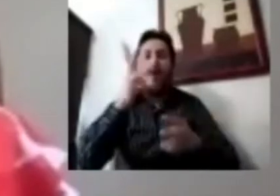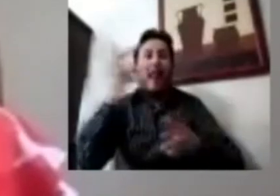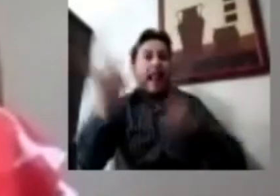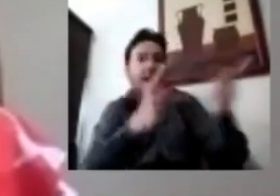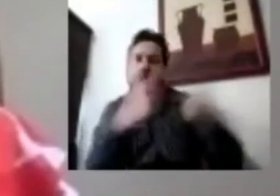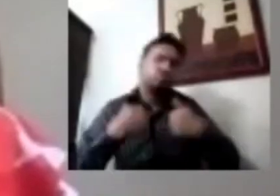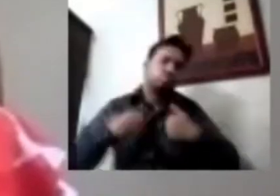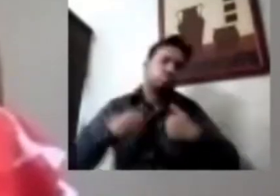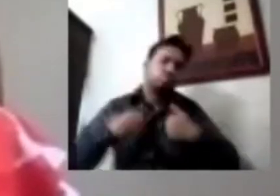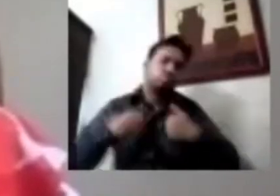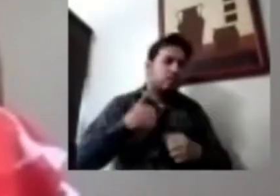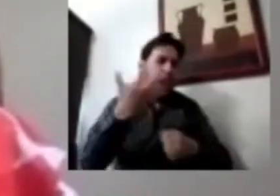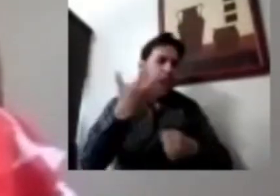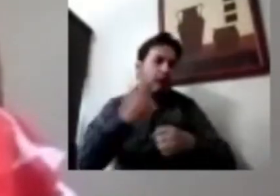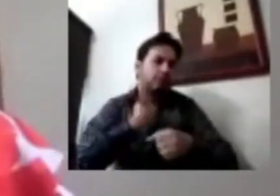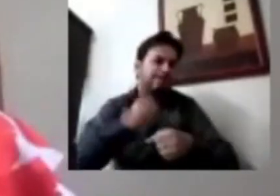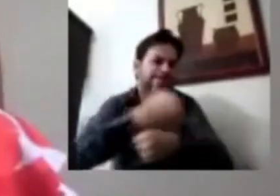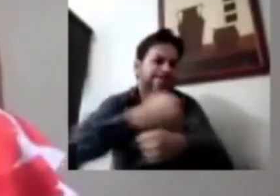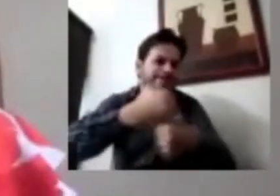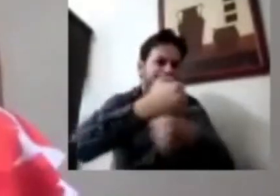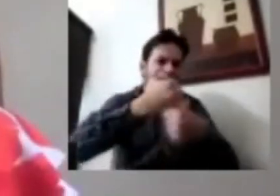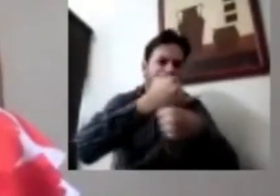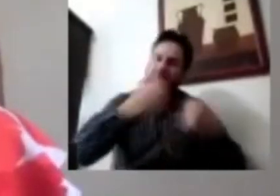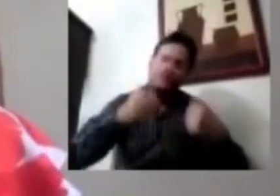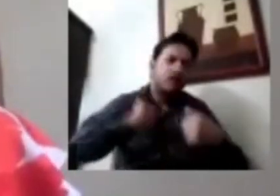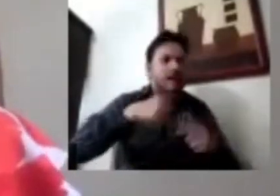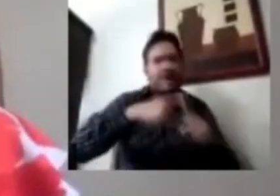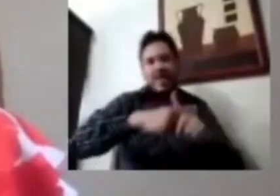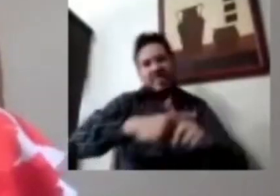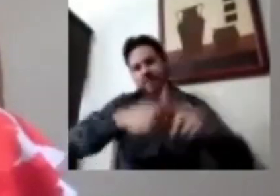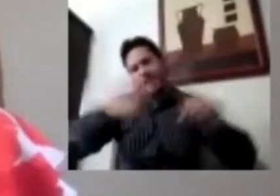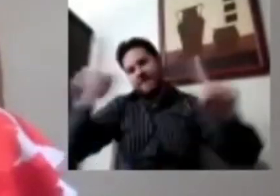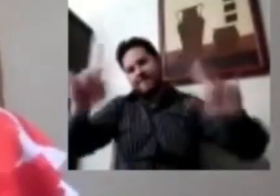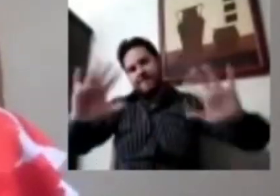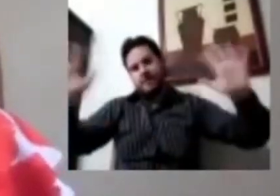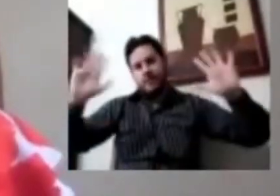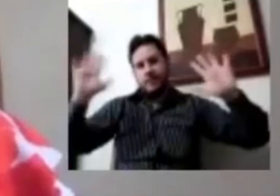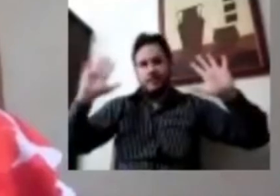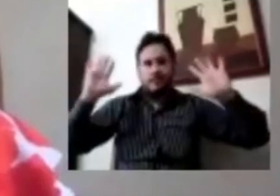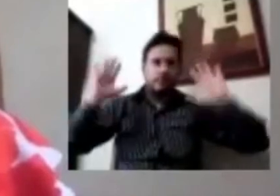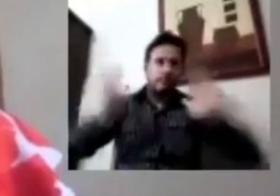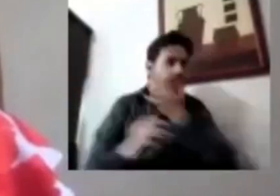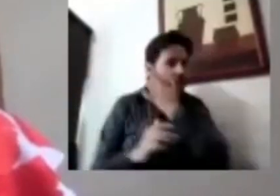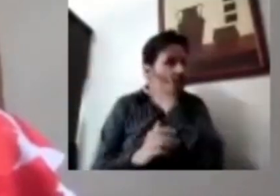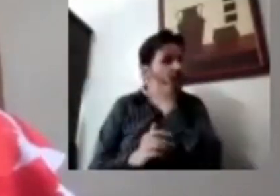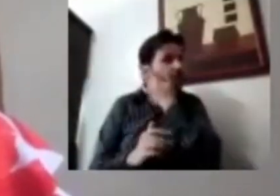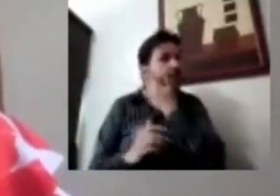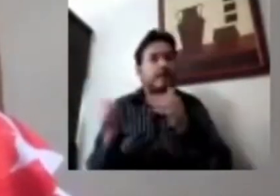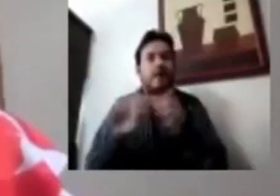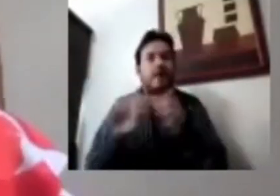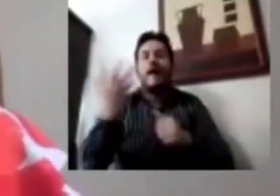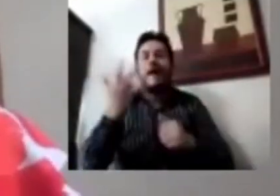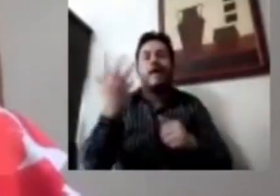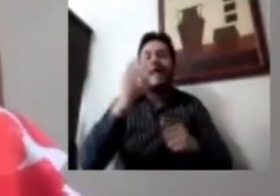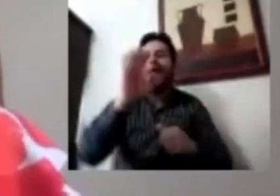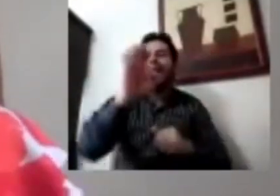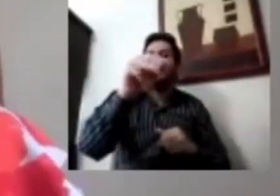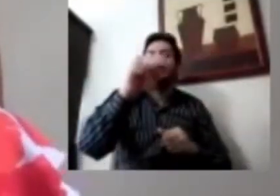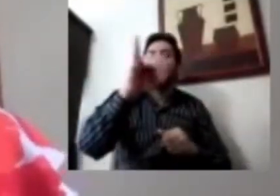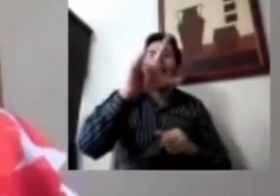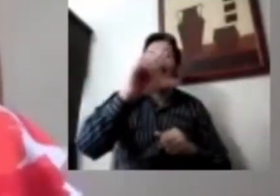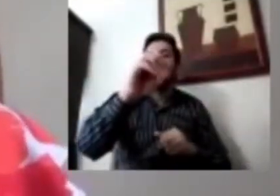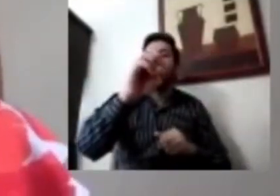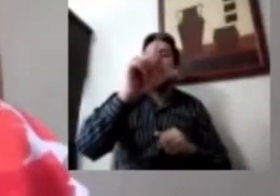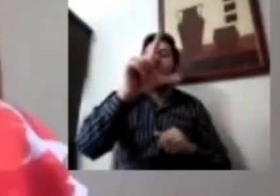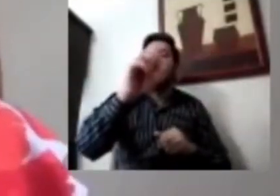de las encuestas y toda la parte de muestra se lo vemos a cuantos, específicamente al doctor Emilio López. Les